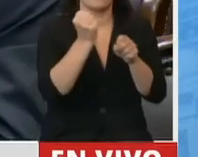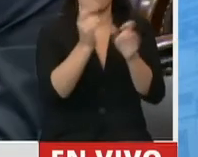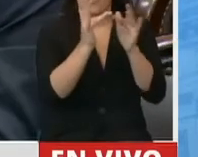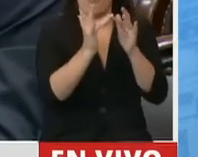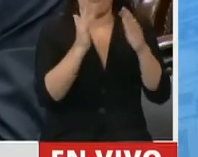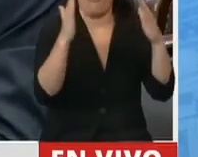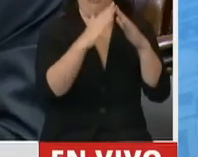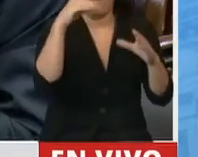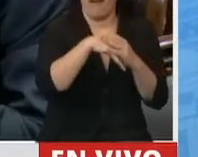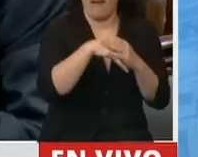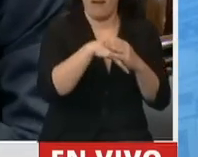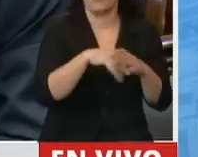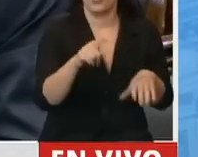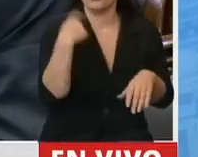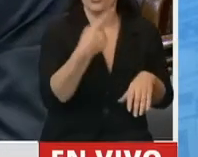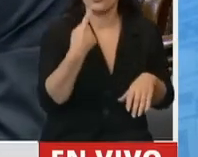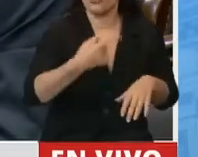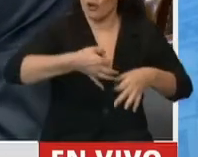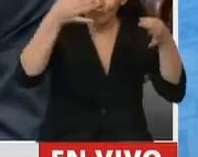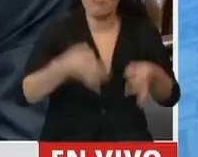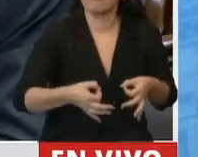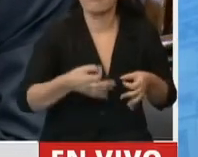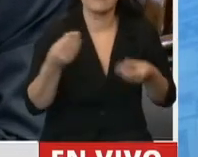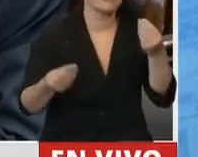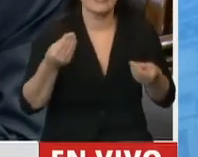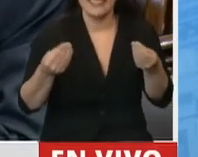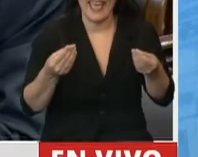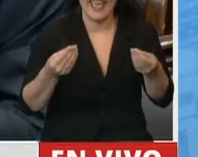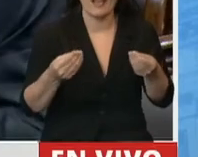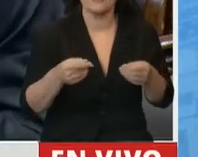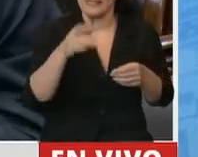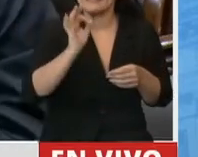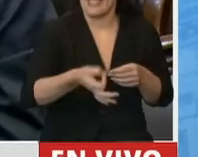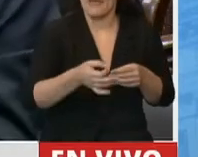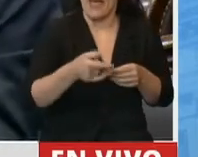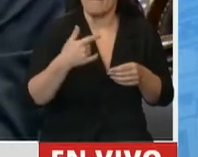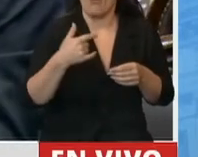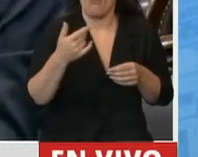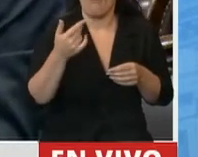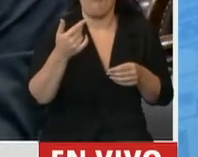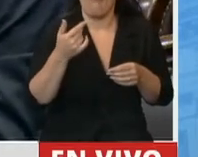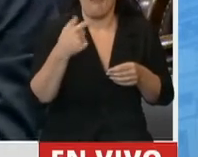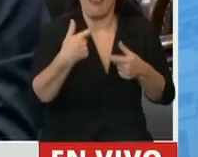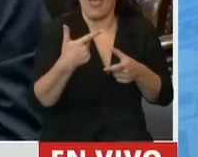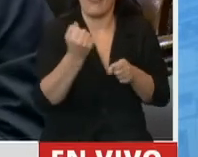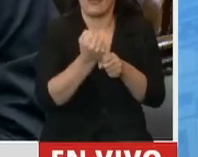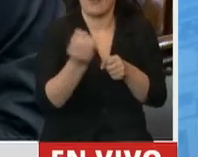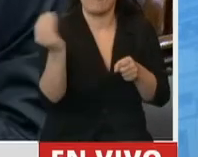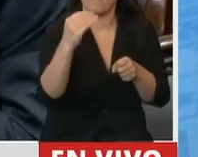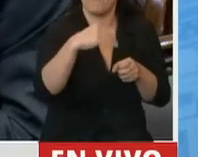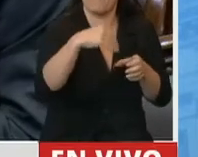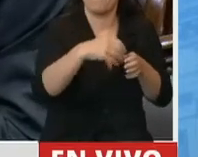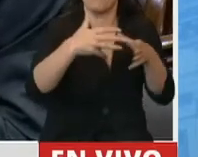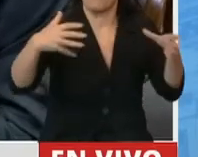nosotros estamos convencidos que abre las puertas de la inserción laboral para todas estas